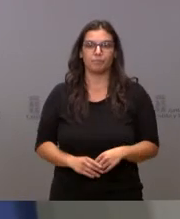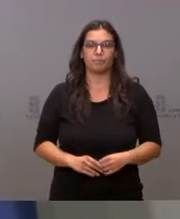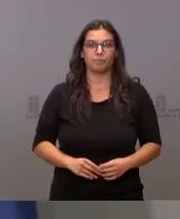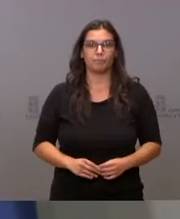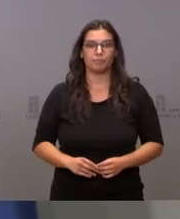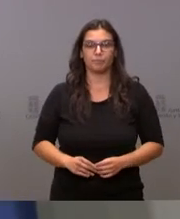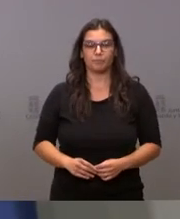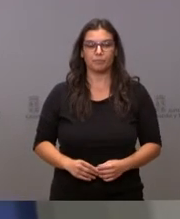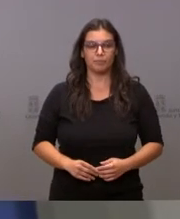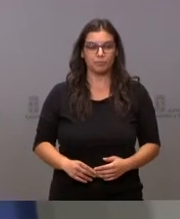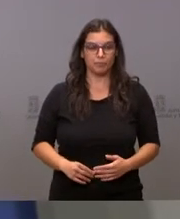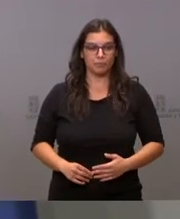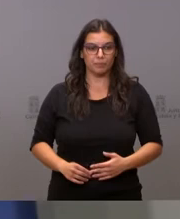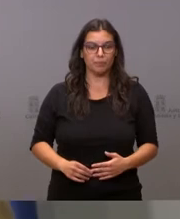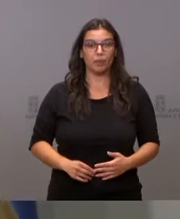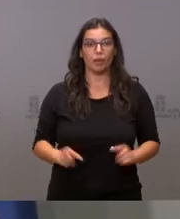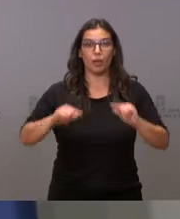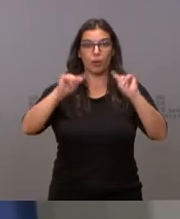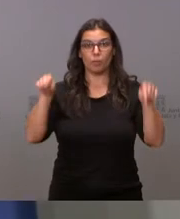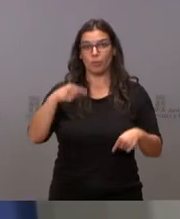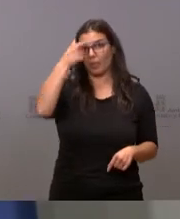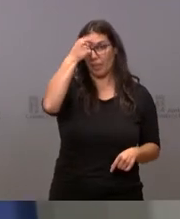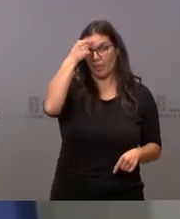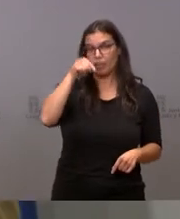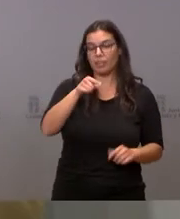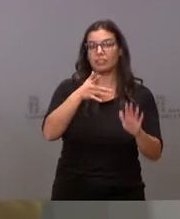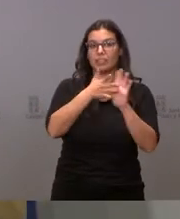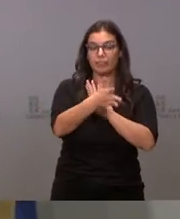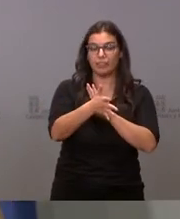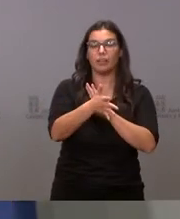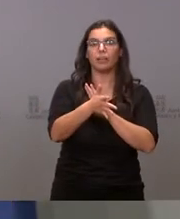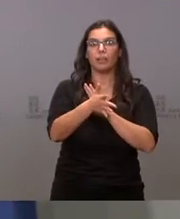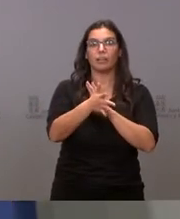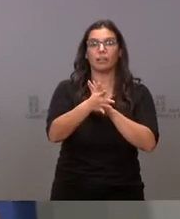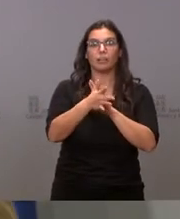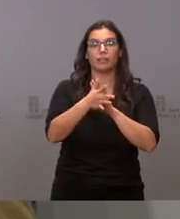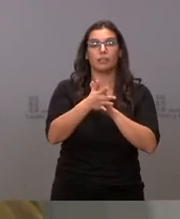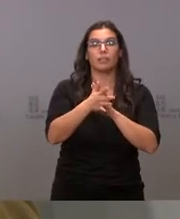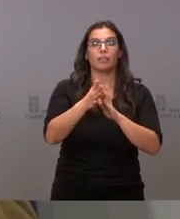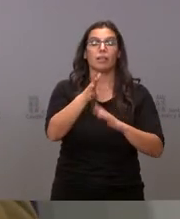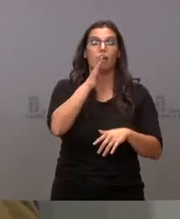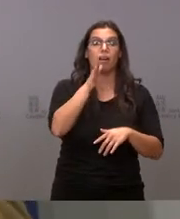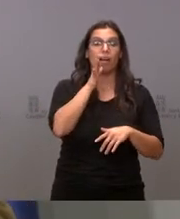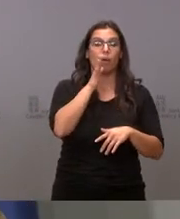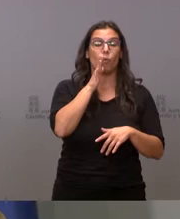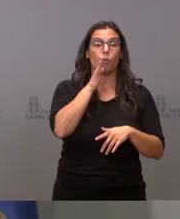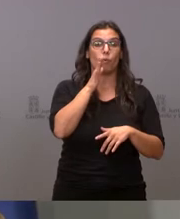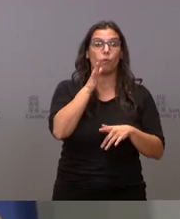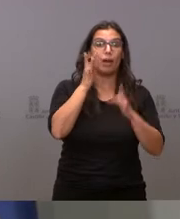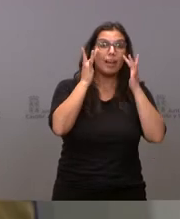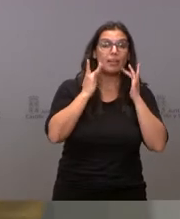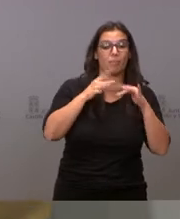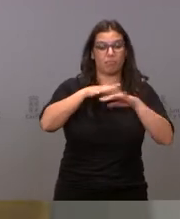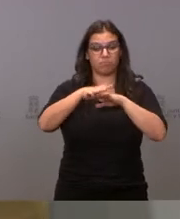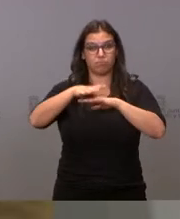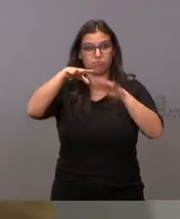En la provincia de Ávila consiste en eliminar las infiltraciones de agua limpia en los colectores de saneamiento,